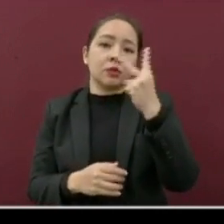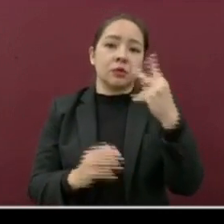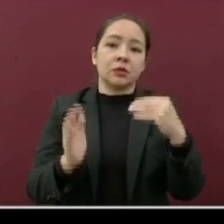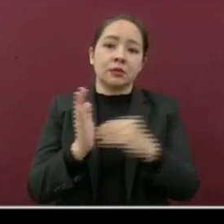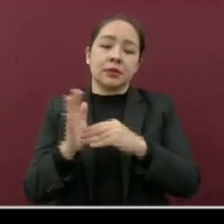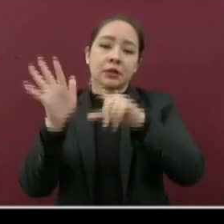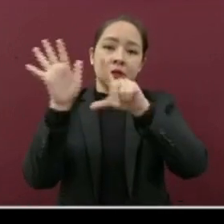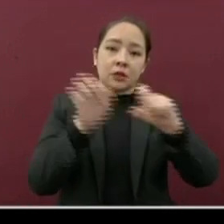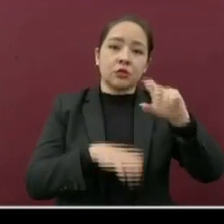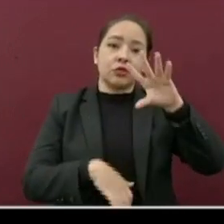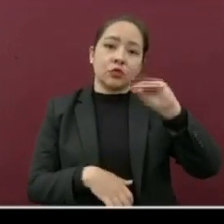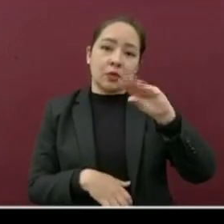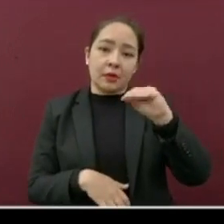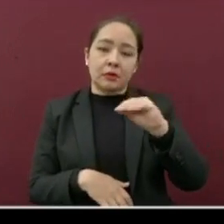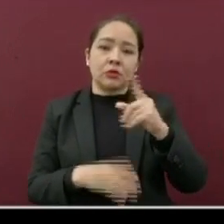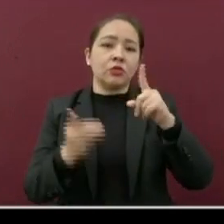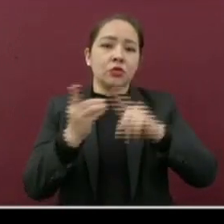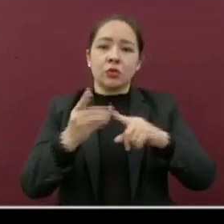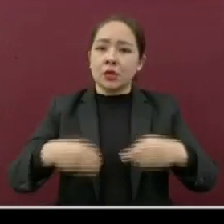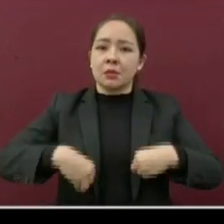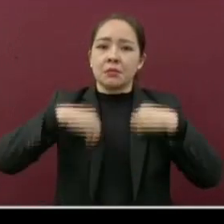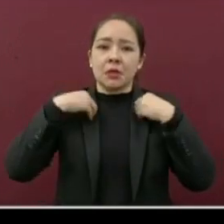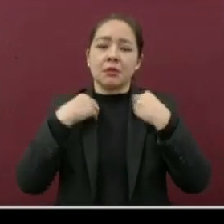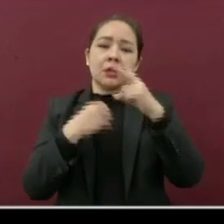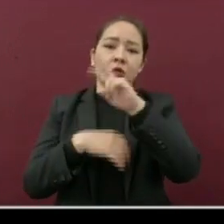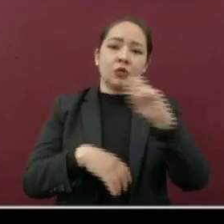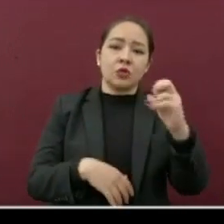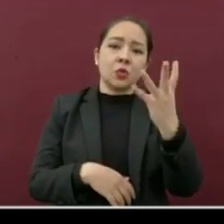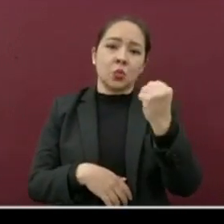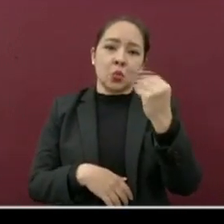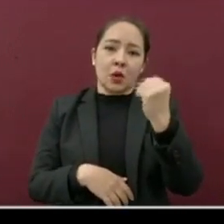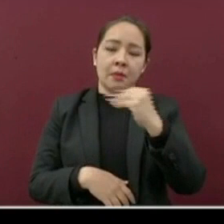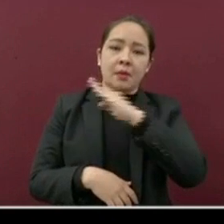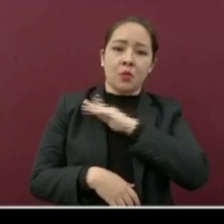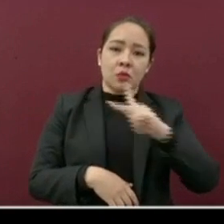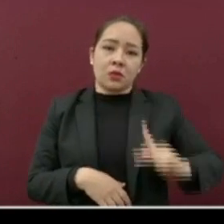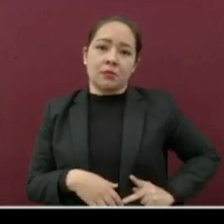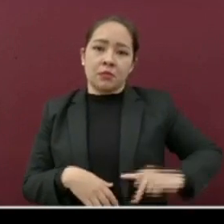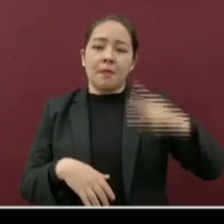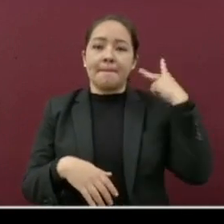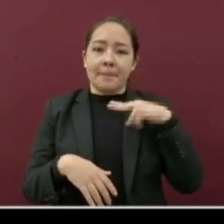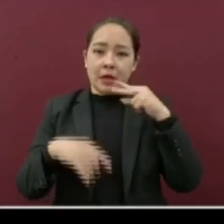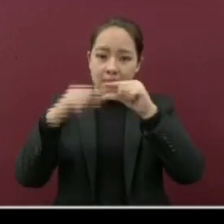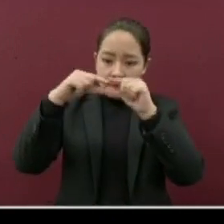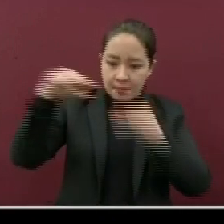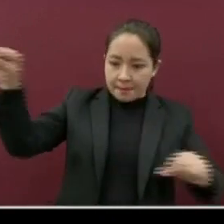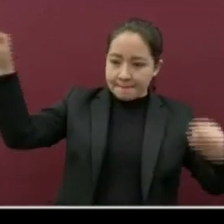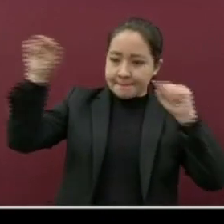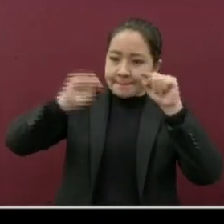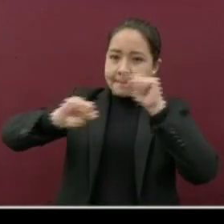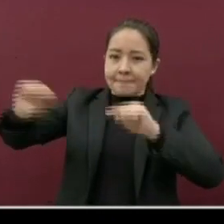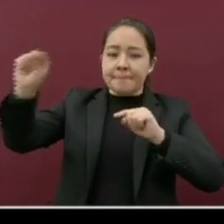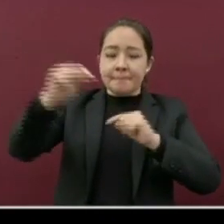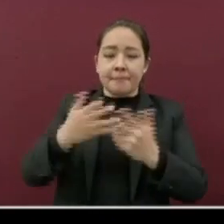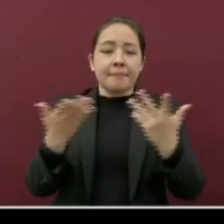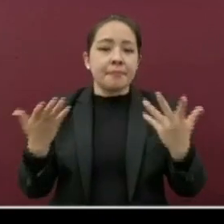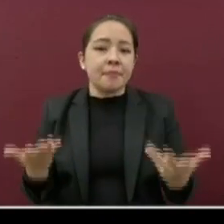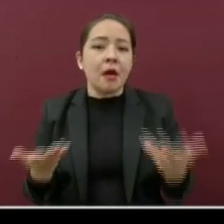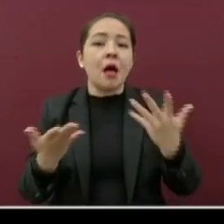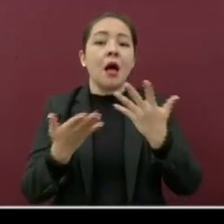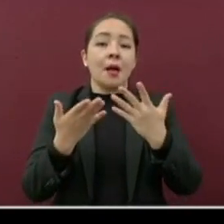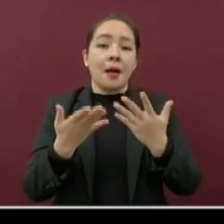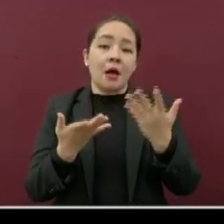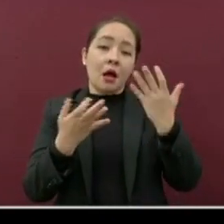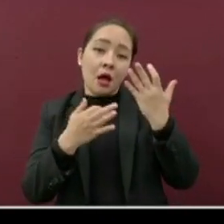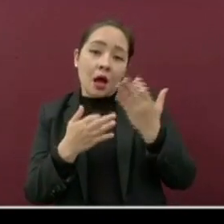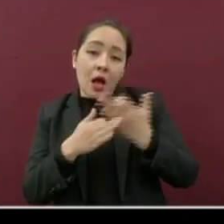790 habitantes en 209 municipios del estado. Ahora los casos que representan